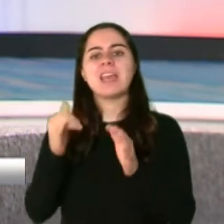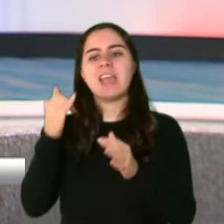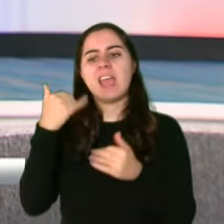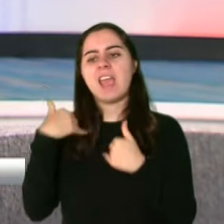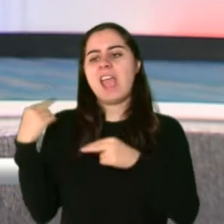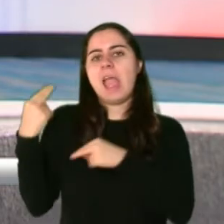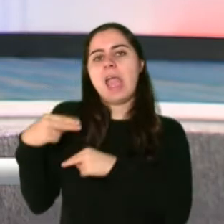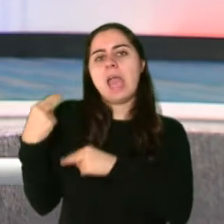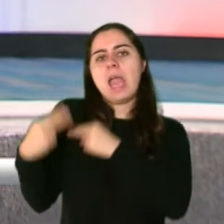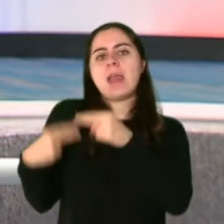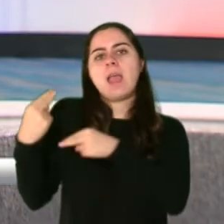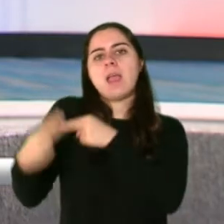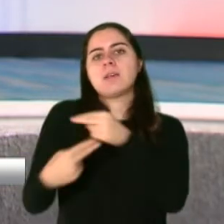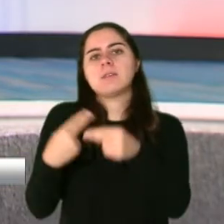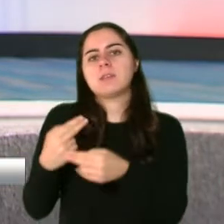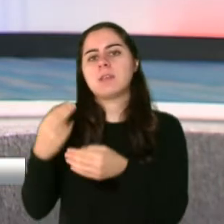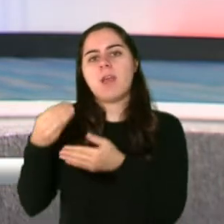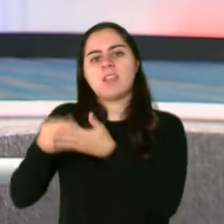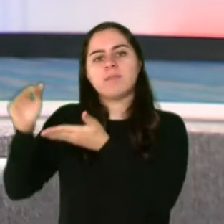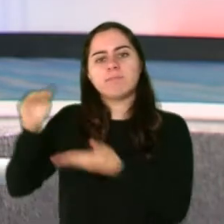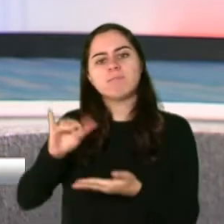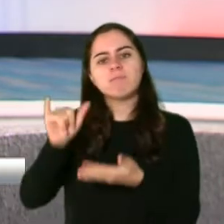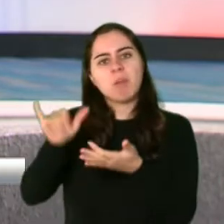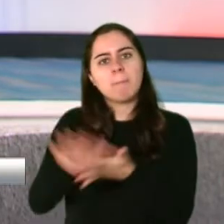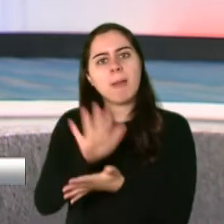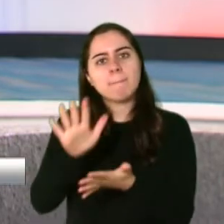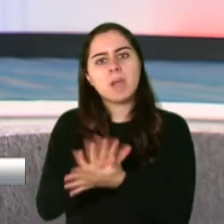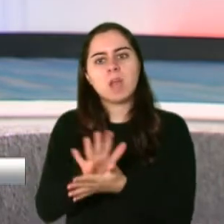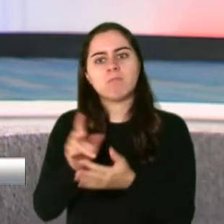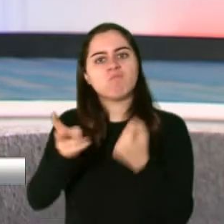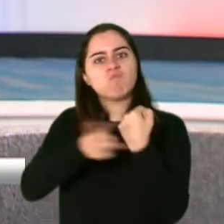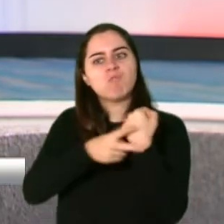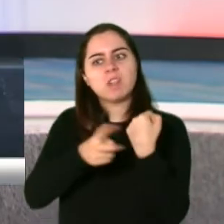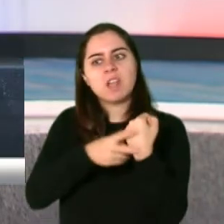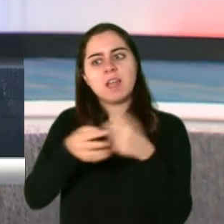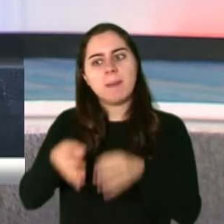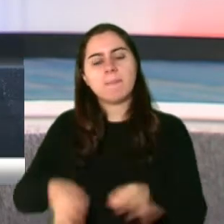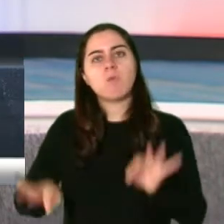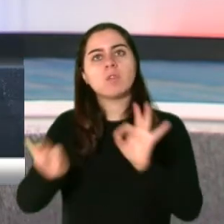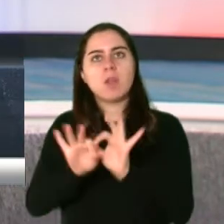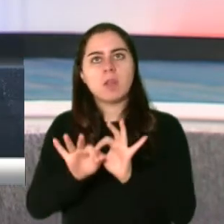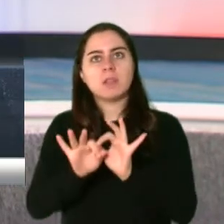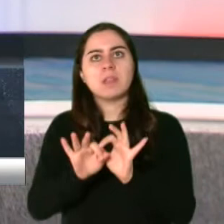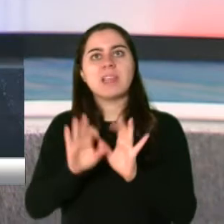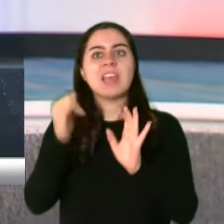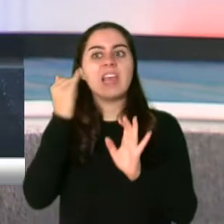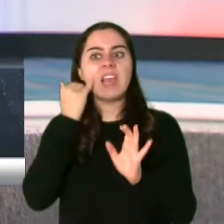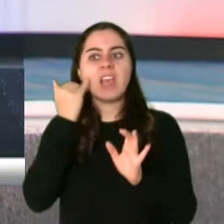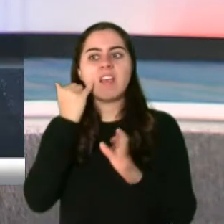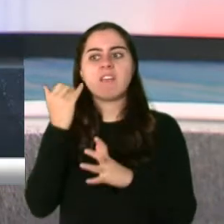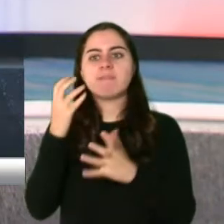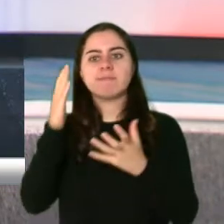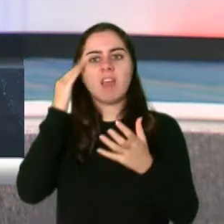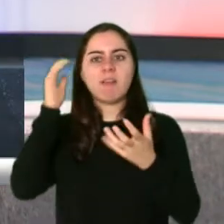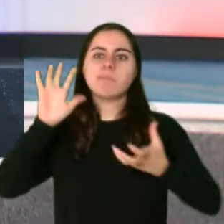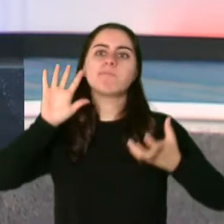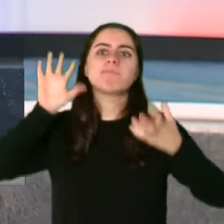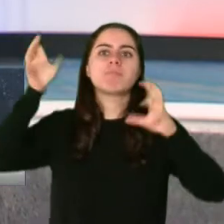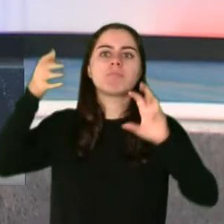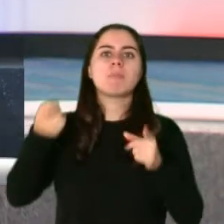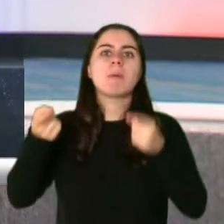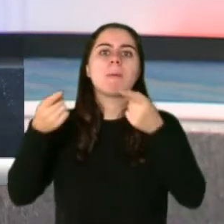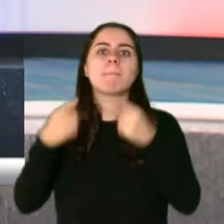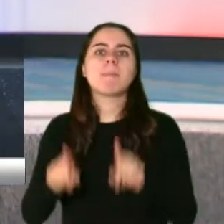Para las ayudas y los beneficios que hay que solicitar posterior a un desastre para las personas